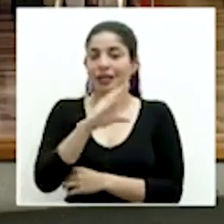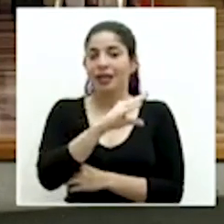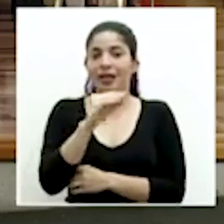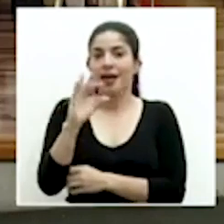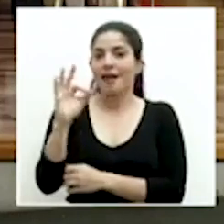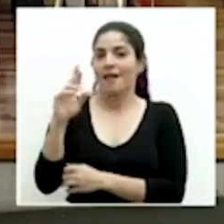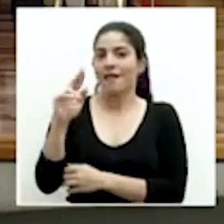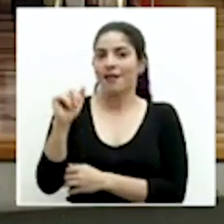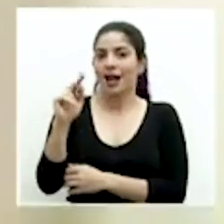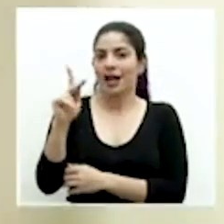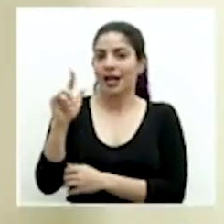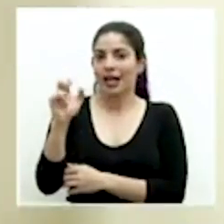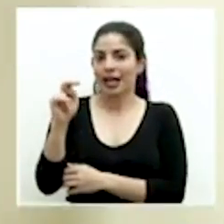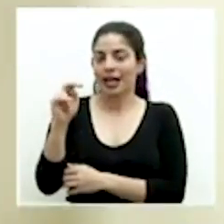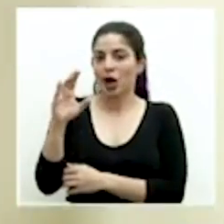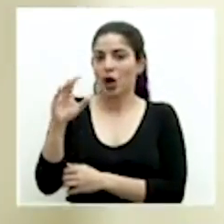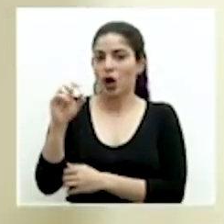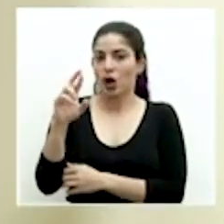acompañan hoy.